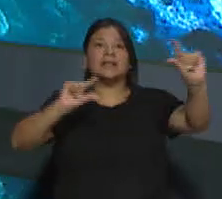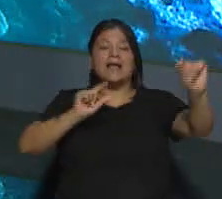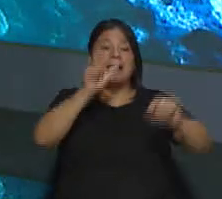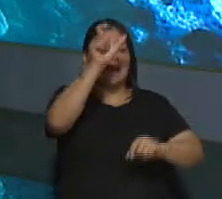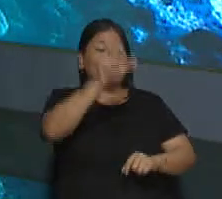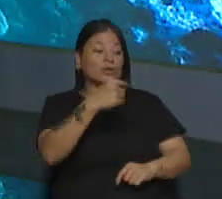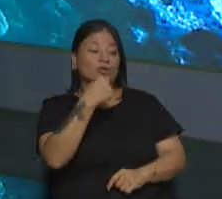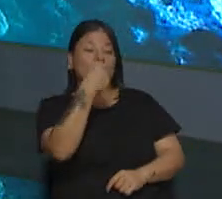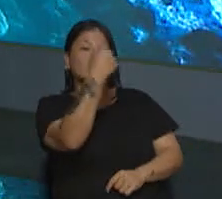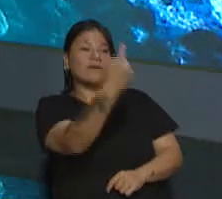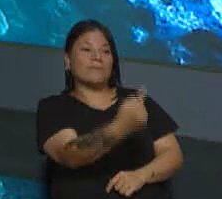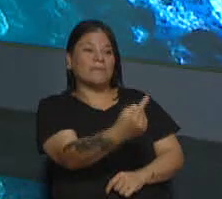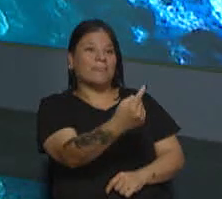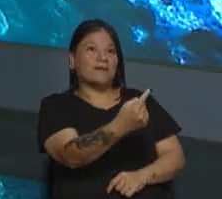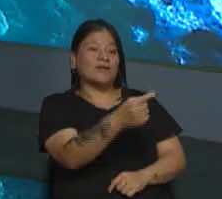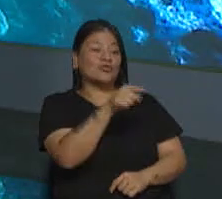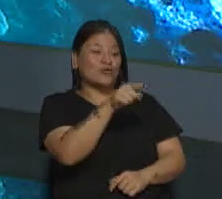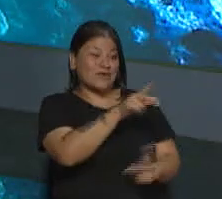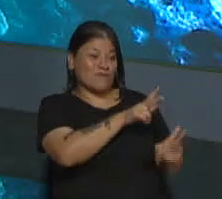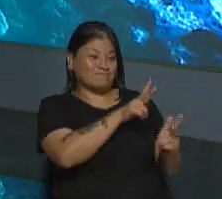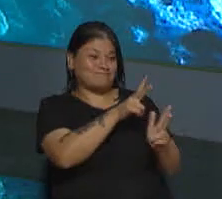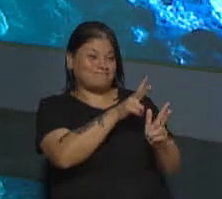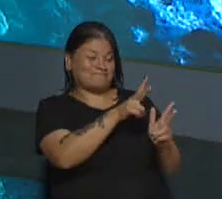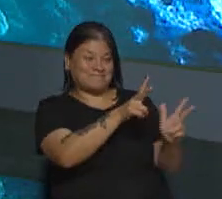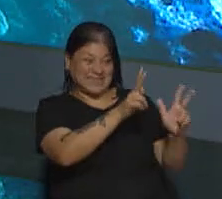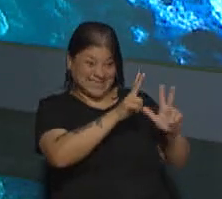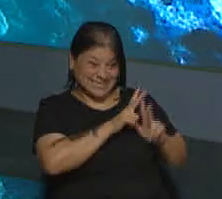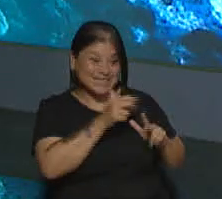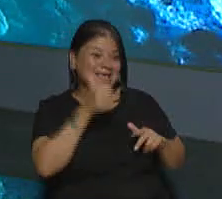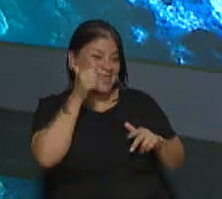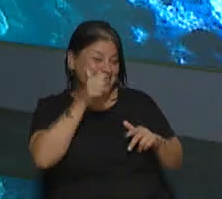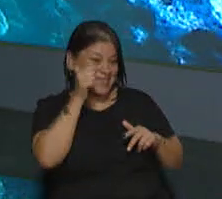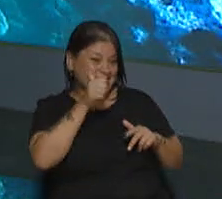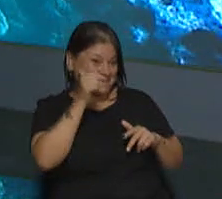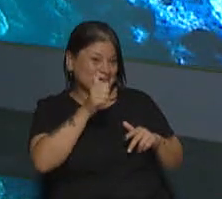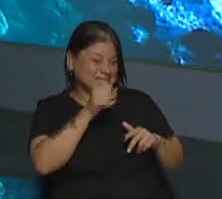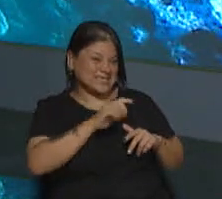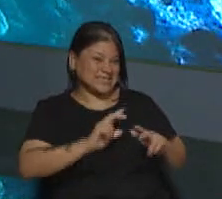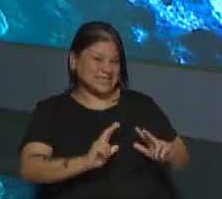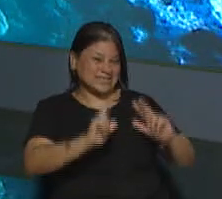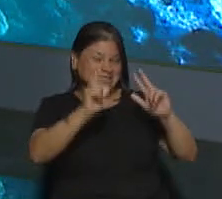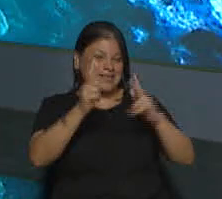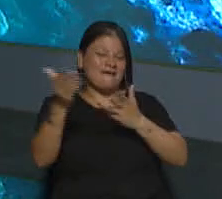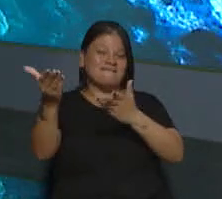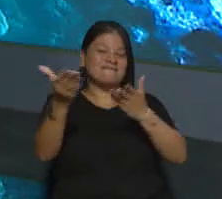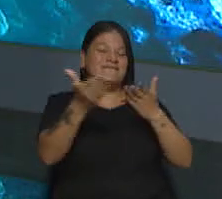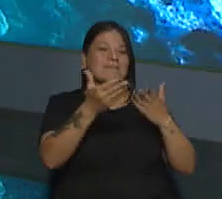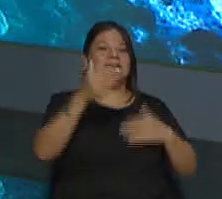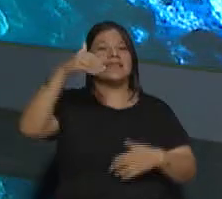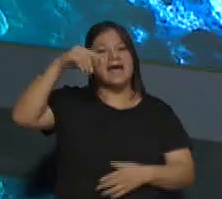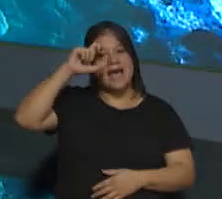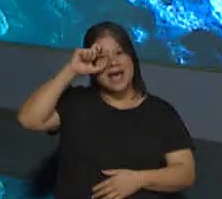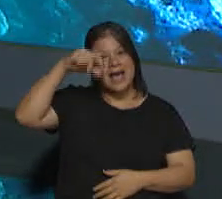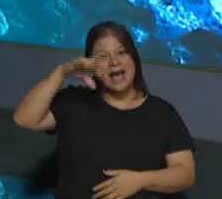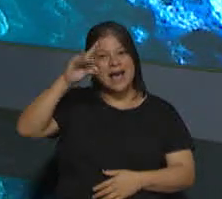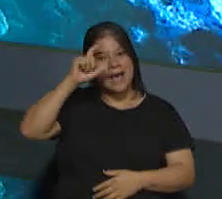seguramente va a reprocharte todo lo que dijiste de la zona de Mar del Plata. Le vamos a dar la bienvenida a Valeria Méndez, directora del Ente Municipal